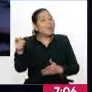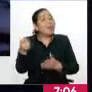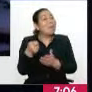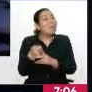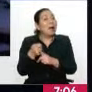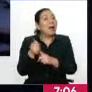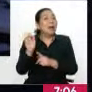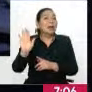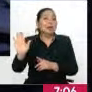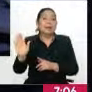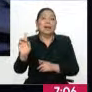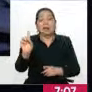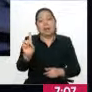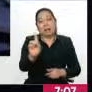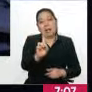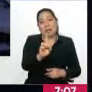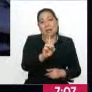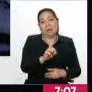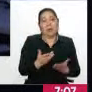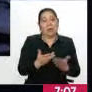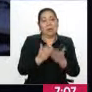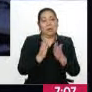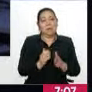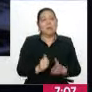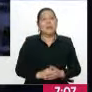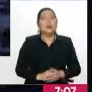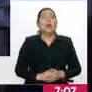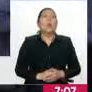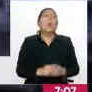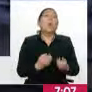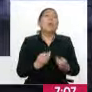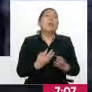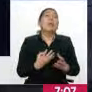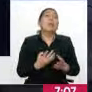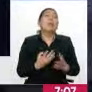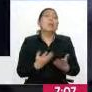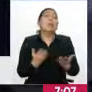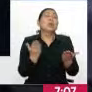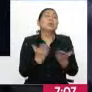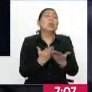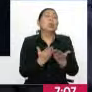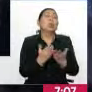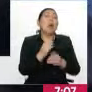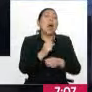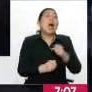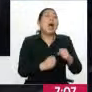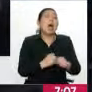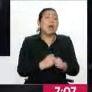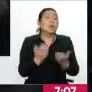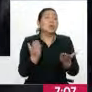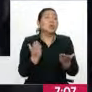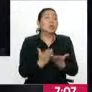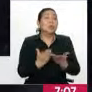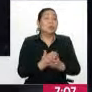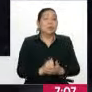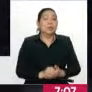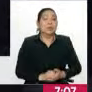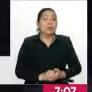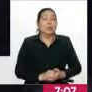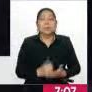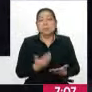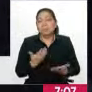¿no? cada una de las becas, por cada uno de los estudiantes. ¿Cuánto dura la carrera para ser controlador de tránsito aéreo?